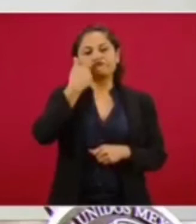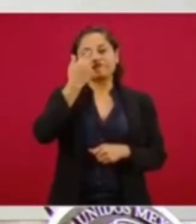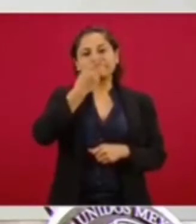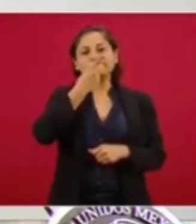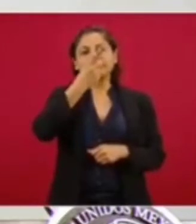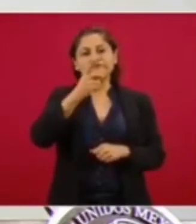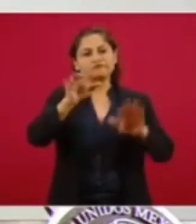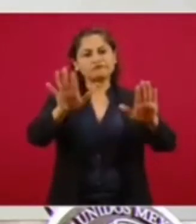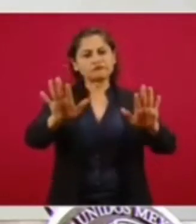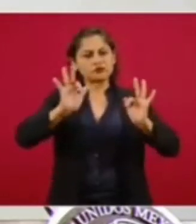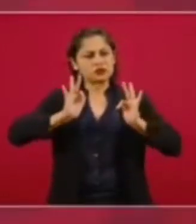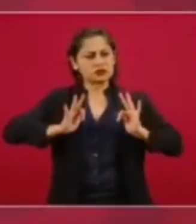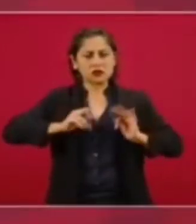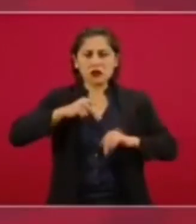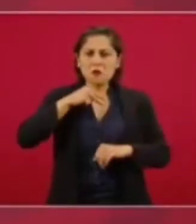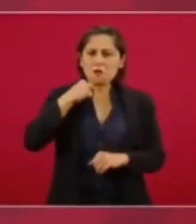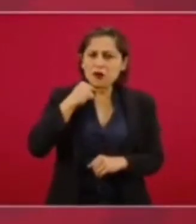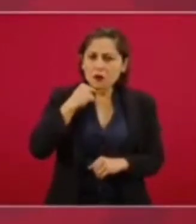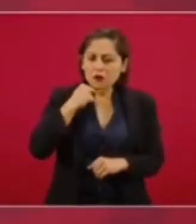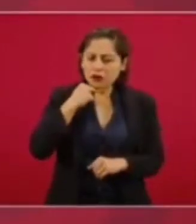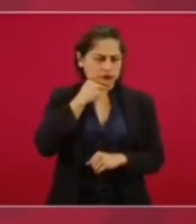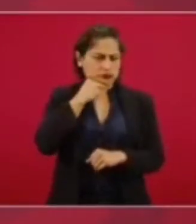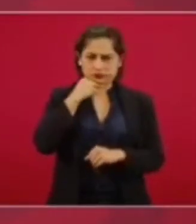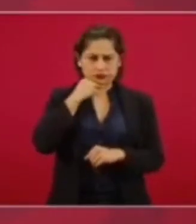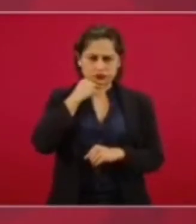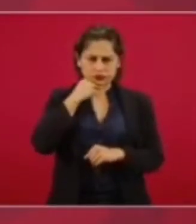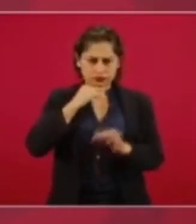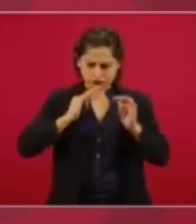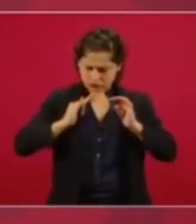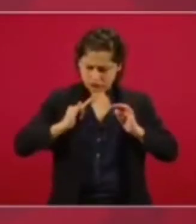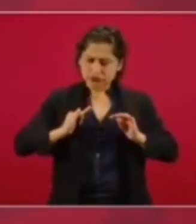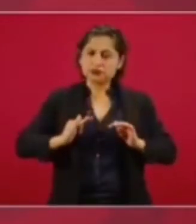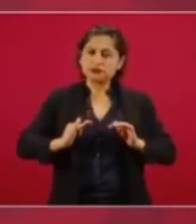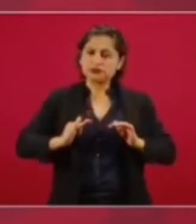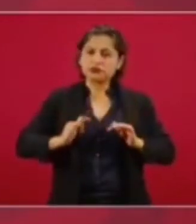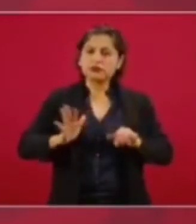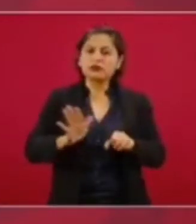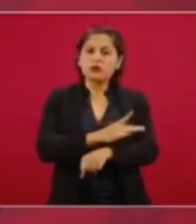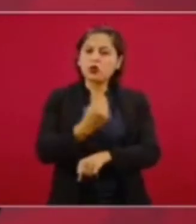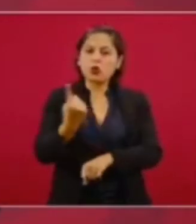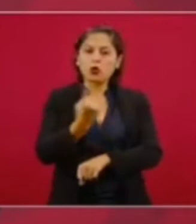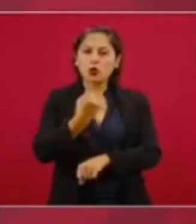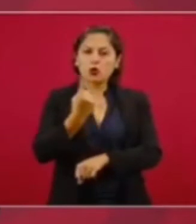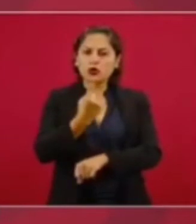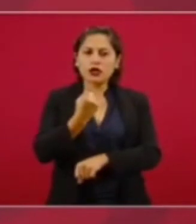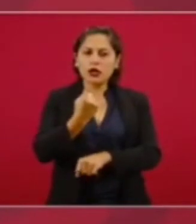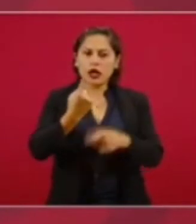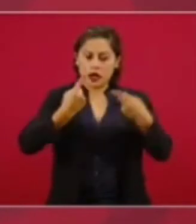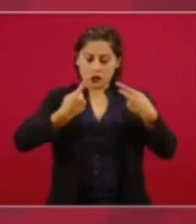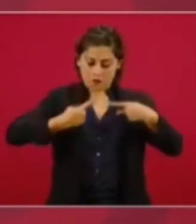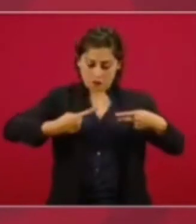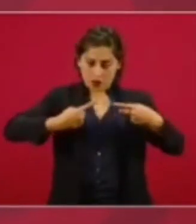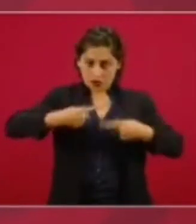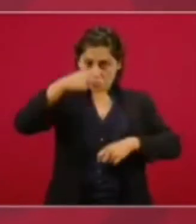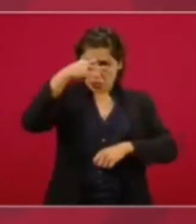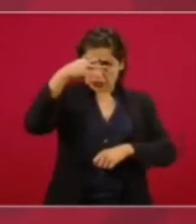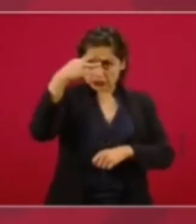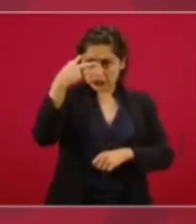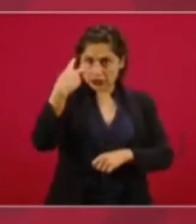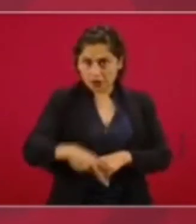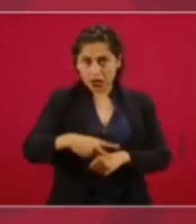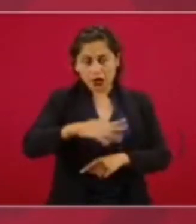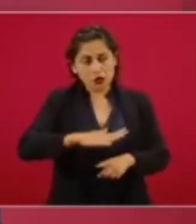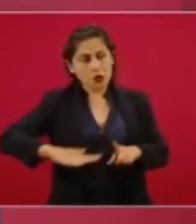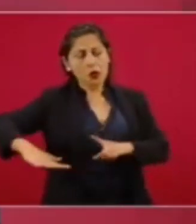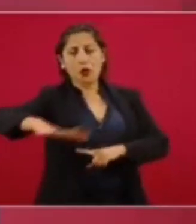nuestro pueblo es inteligente, es un pueblo